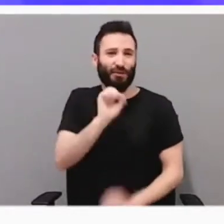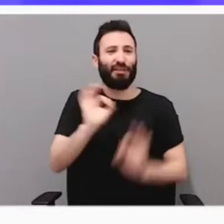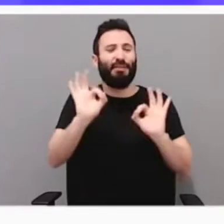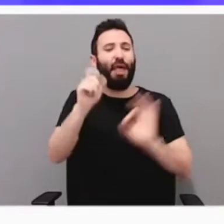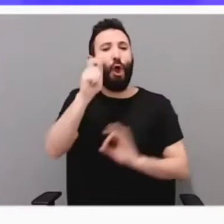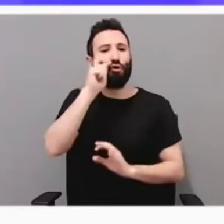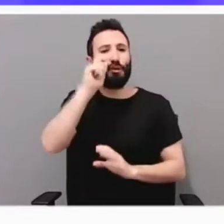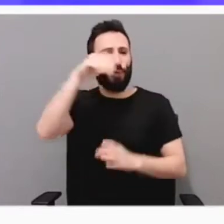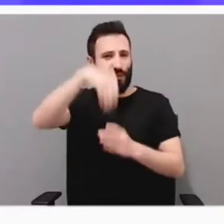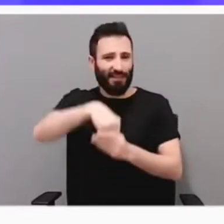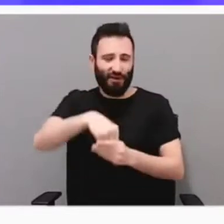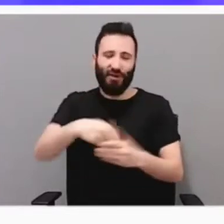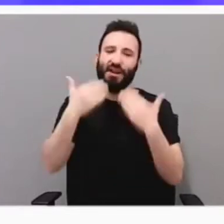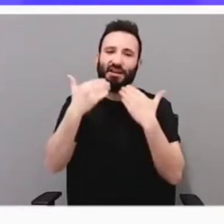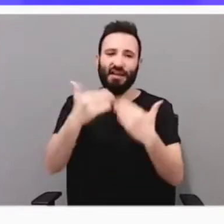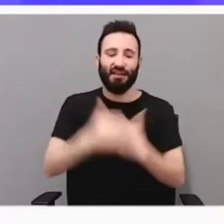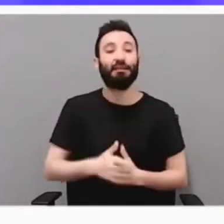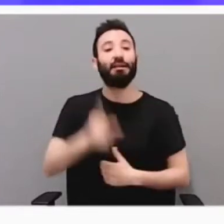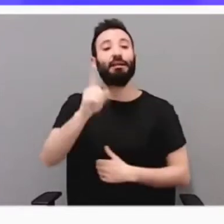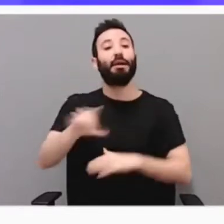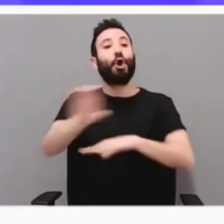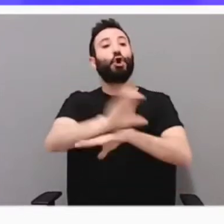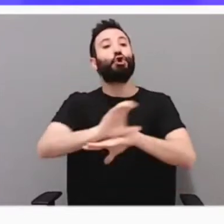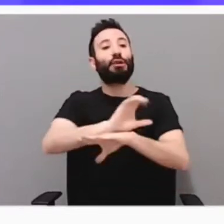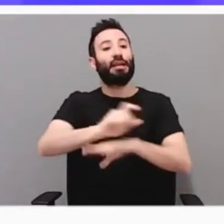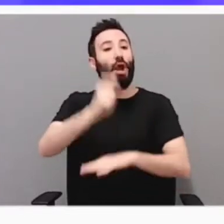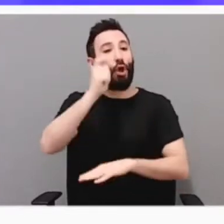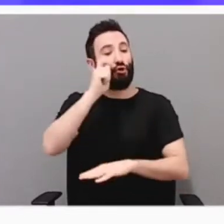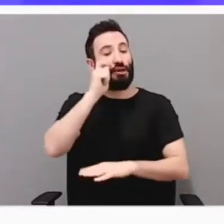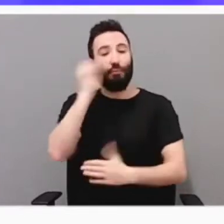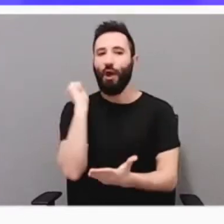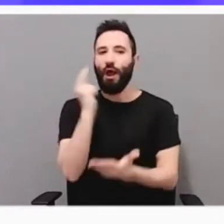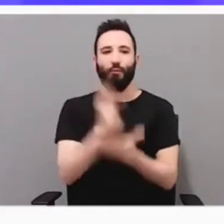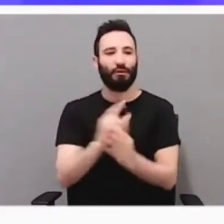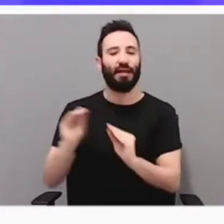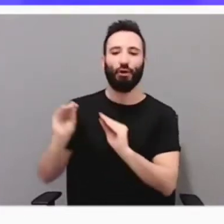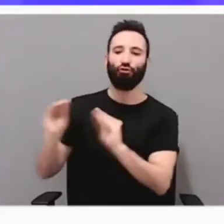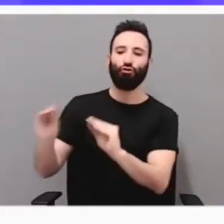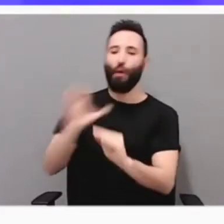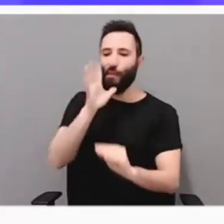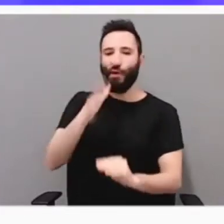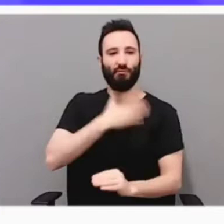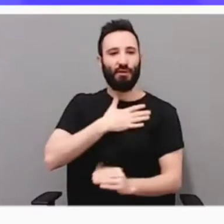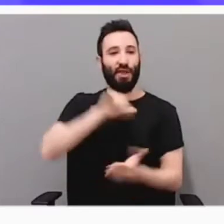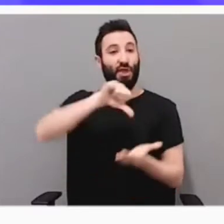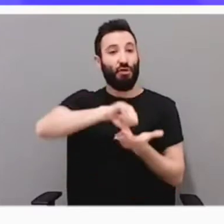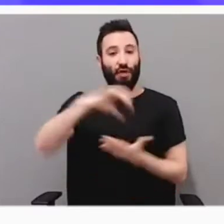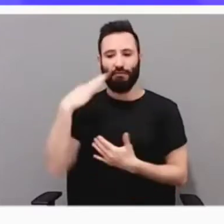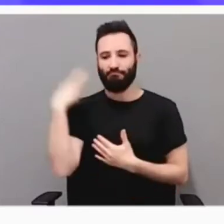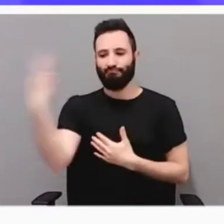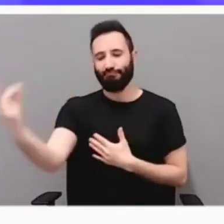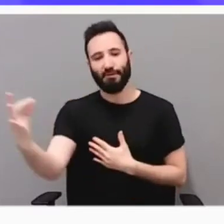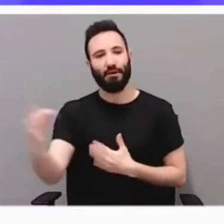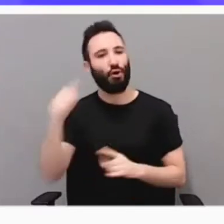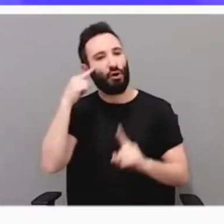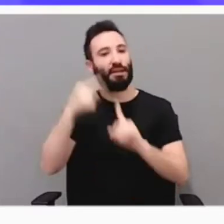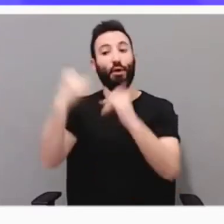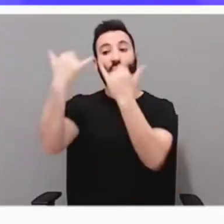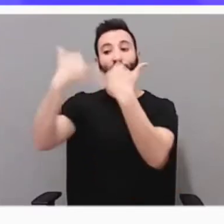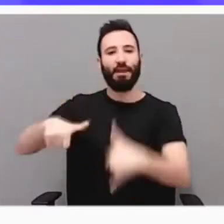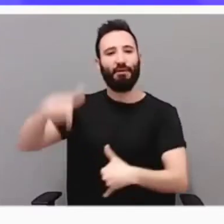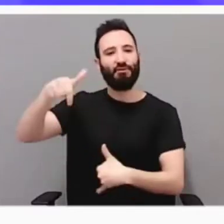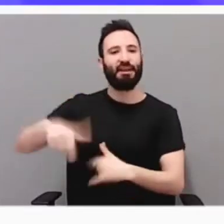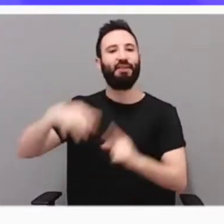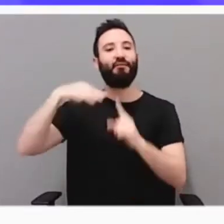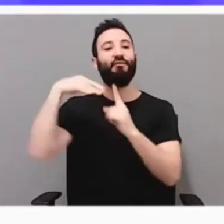Quiero agradecer a la consejería de Turismo la apuesta que hace por nuestra ciudad como lugar de celebración de este foro de turismo